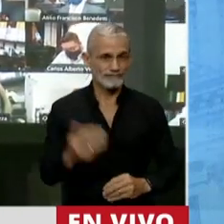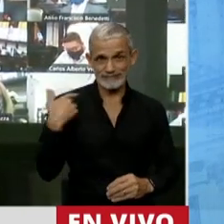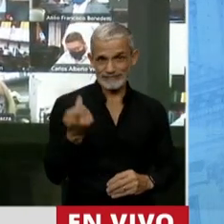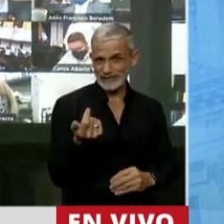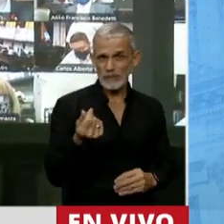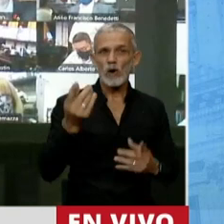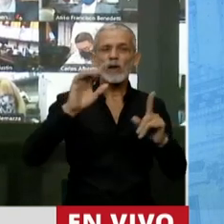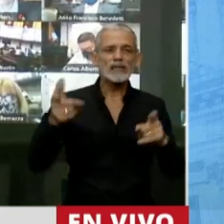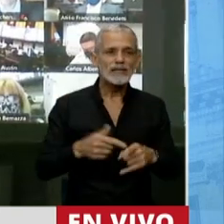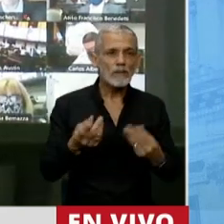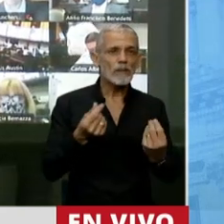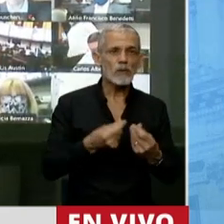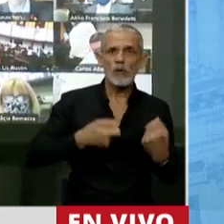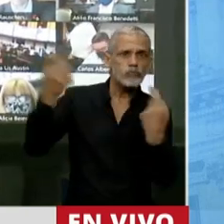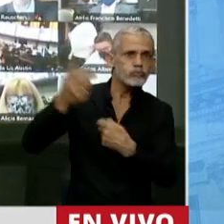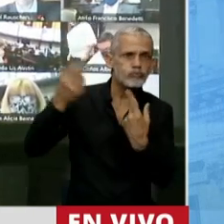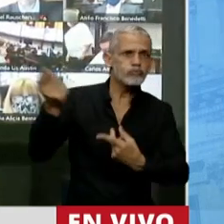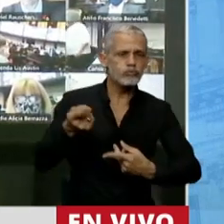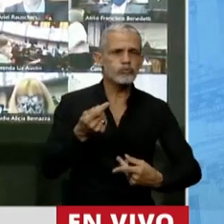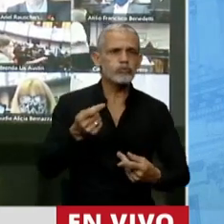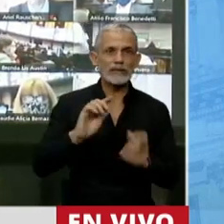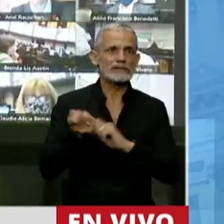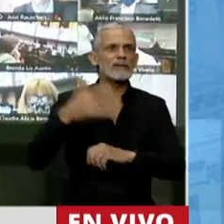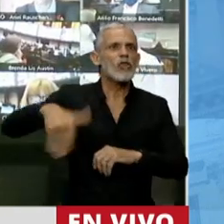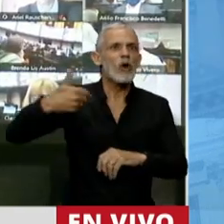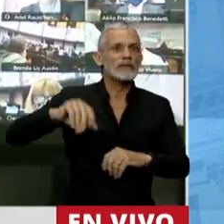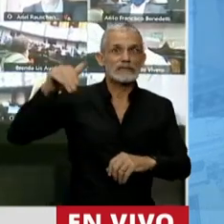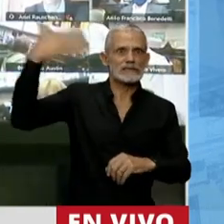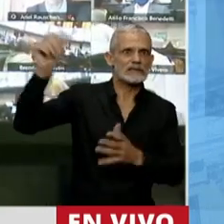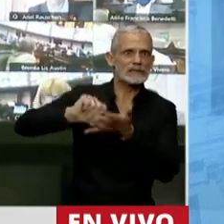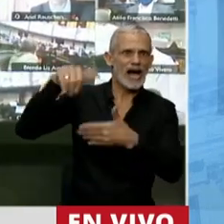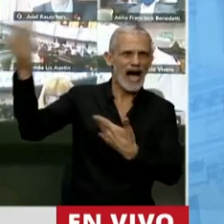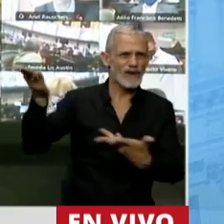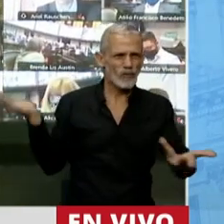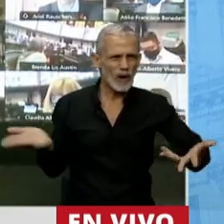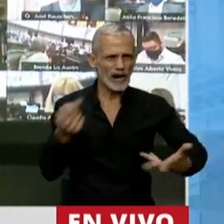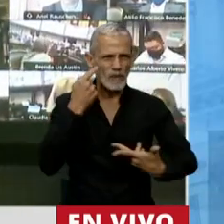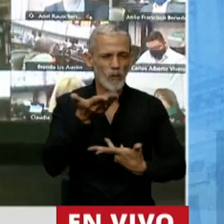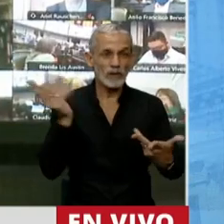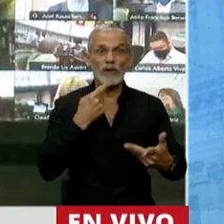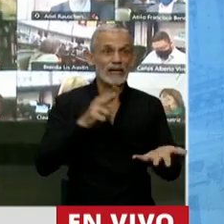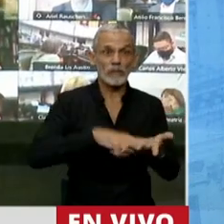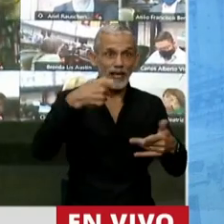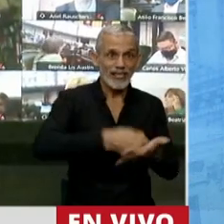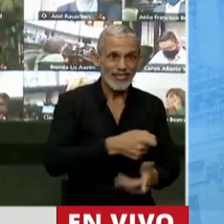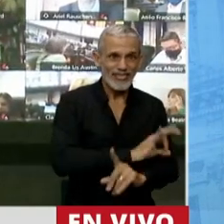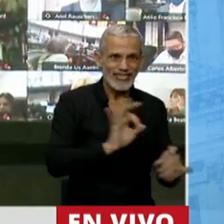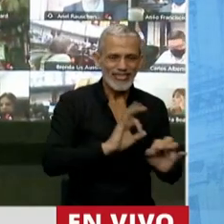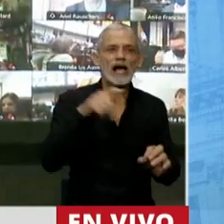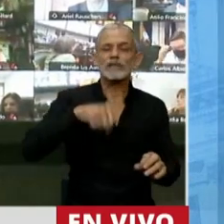los últimos años, por la emigración fiscal directa. Personas que cambian su domicilio fiscal. Es demostrativo de que estamos en un verdadero